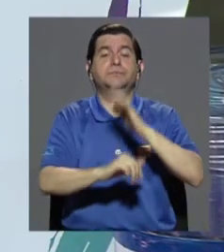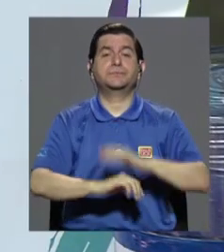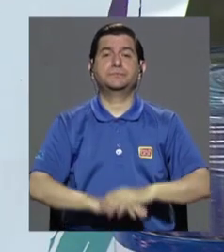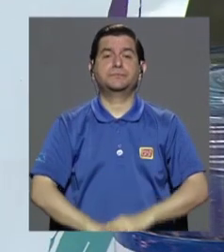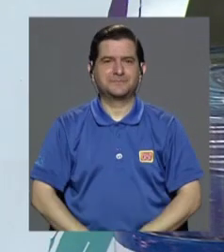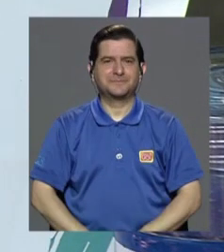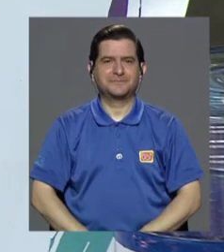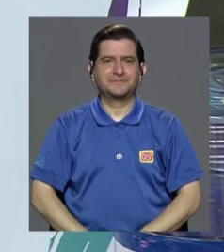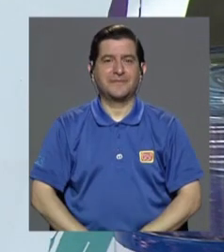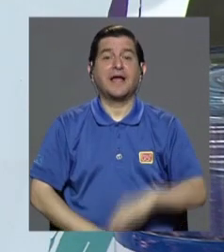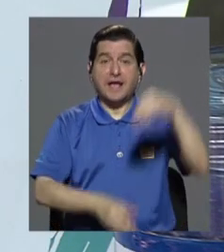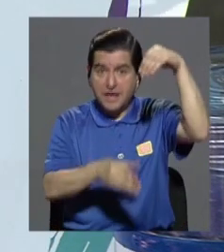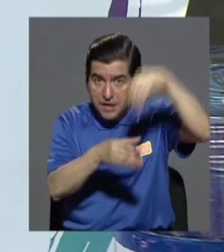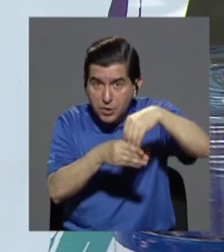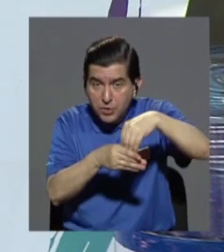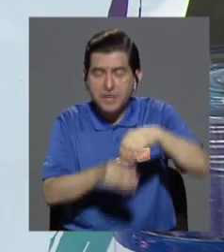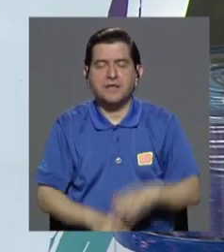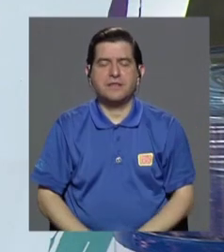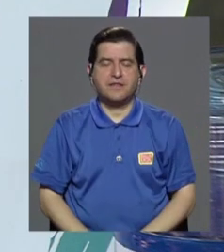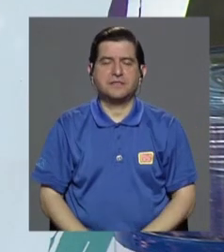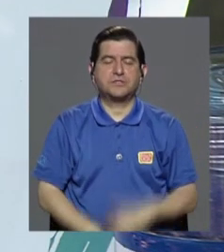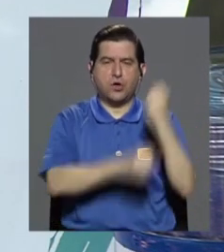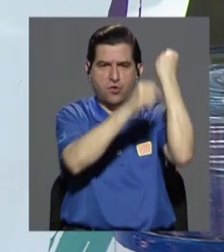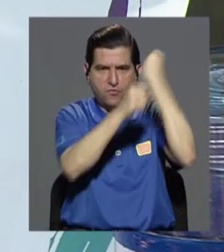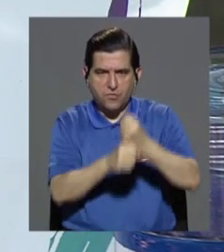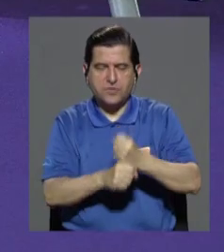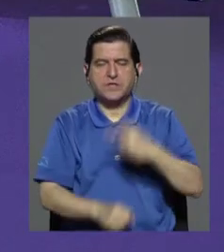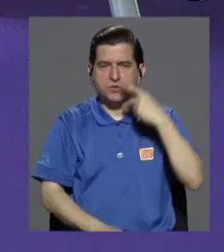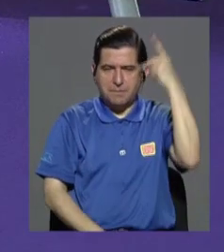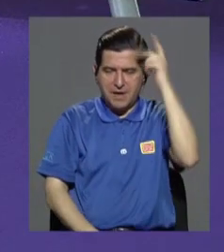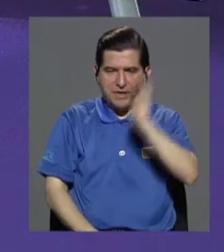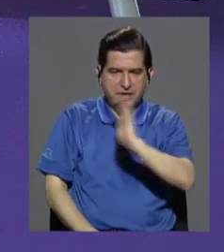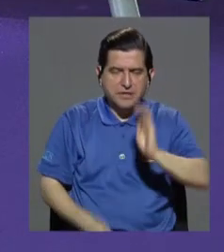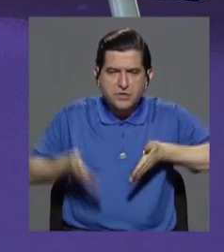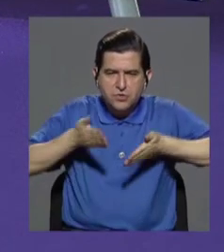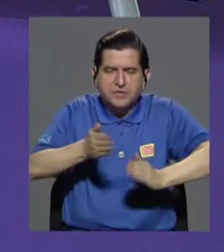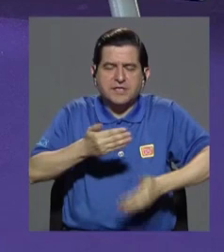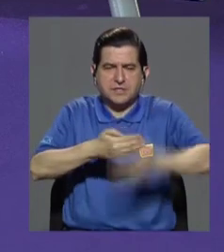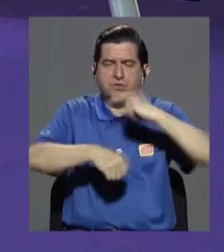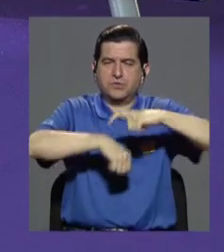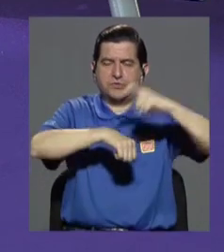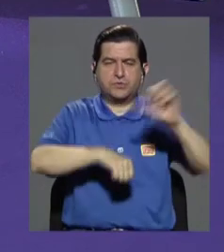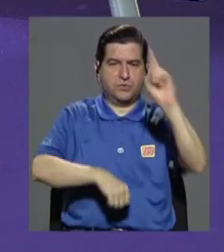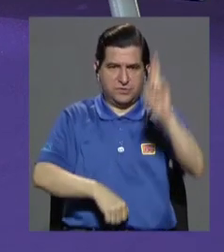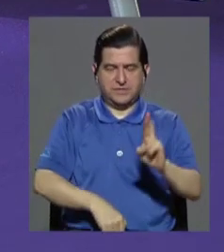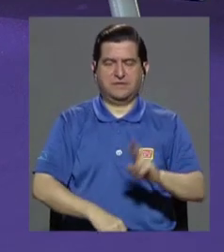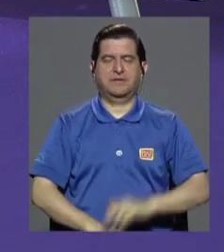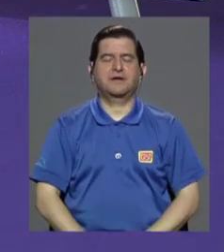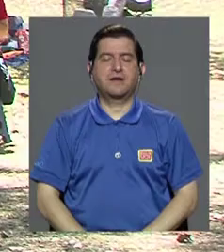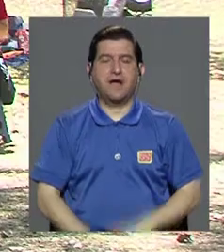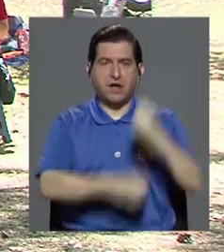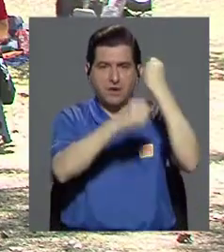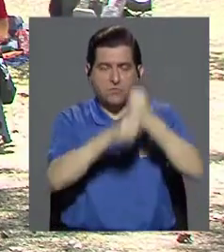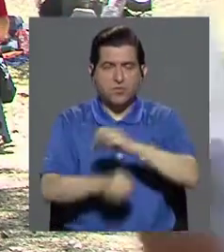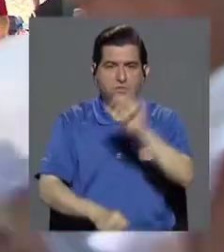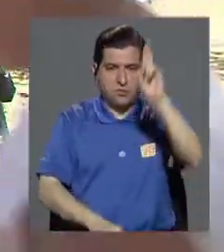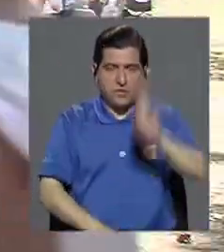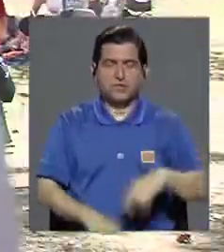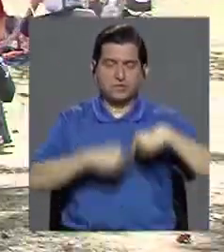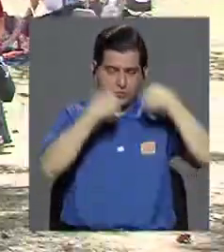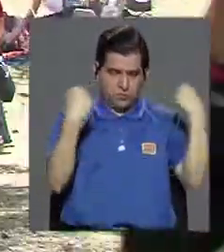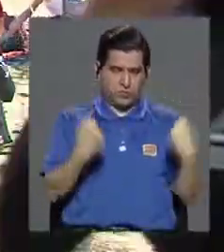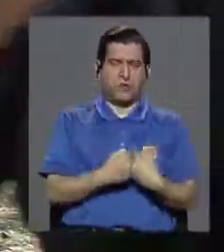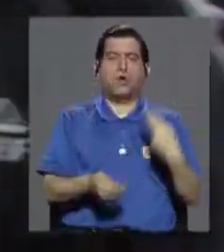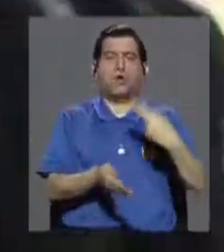Entre ellas estuvieron la Fundación para Padres de Niños Prematuros de Costa Rica, Fundaprema, la Fundación Costarricense del Corazón del Hospital